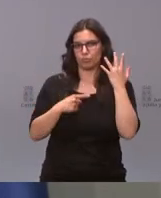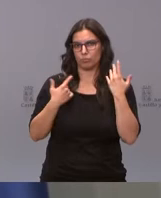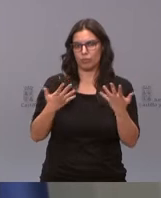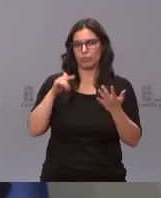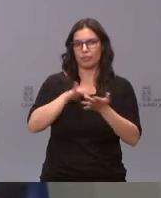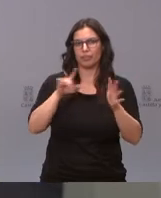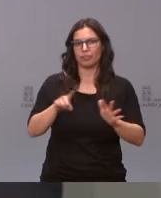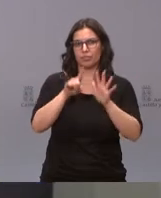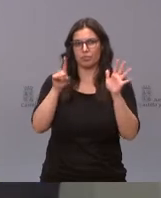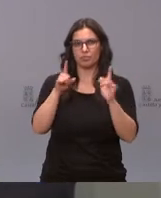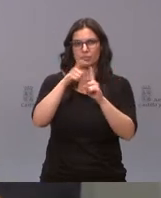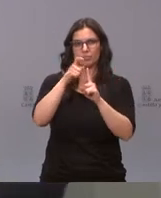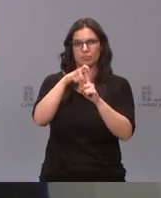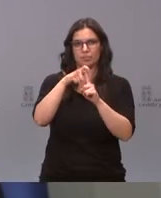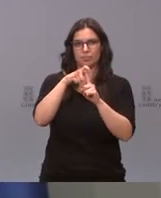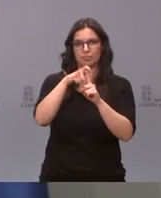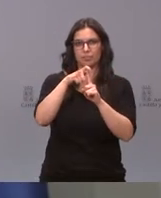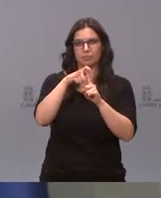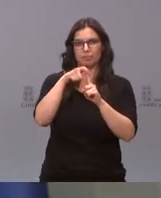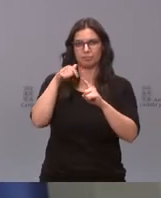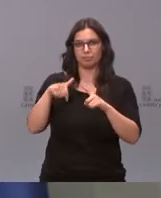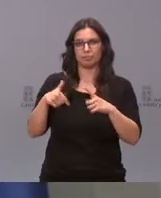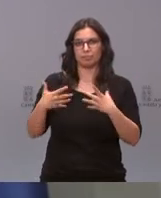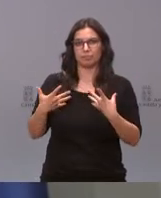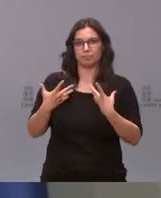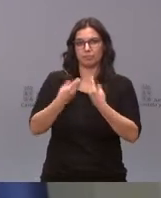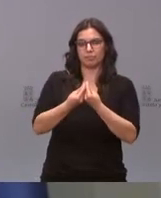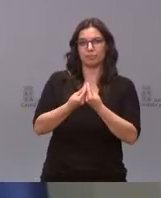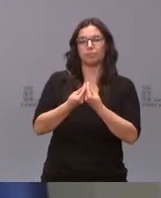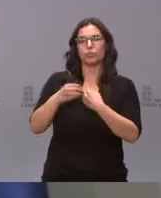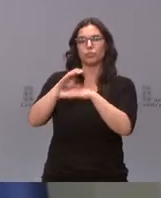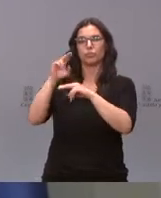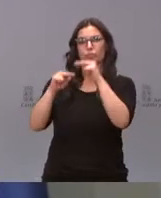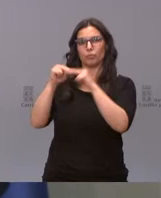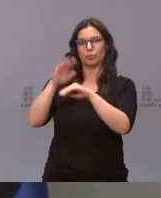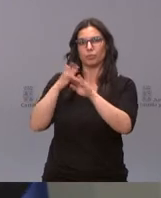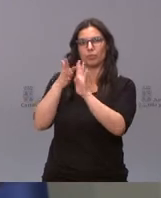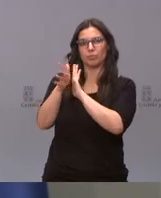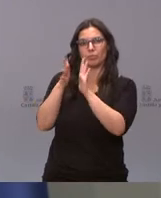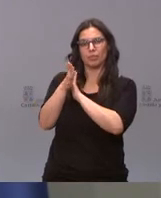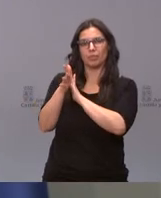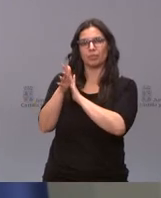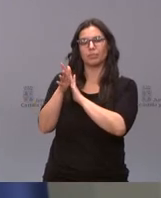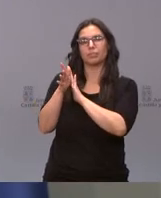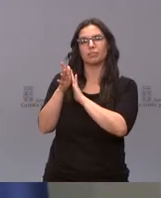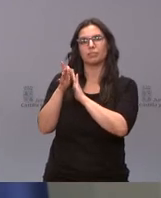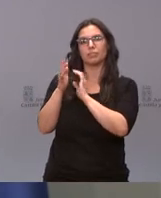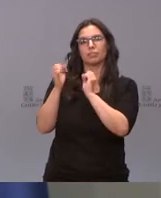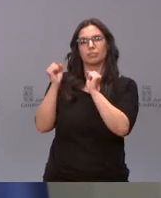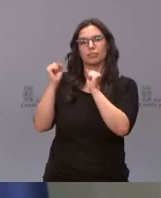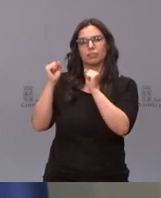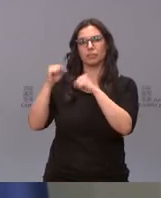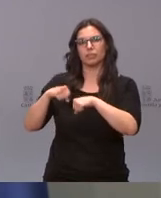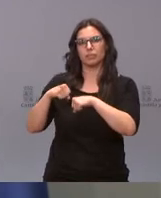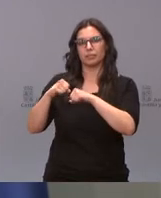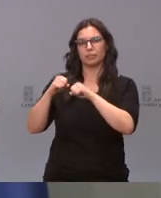de mayo. Nos acompaña el consejero de Fomento para dar cuenta de parte de sus acuerdos,